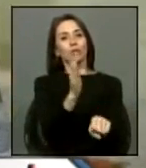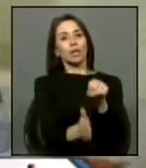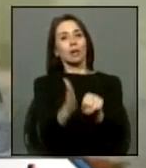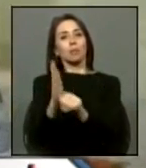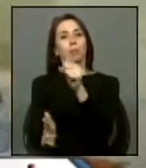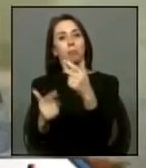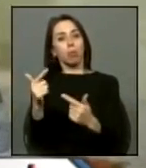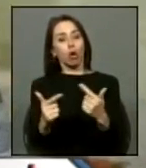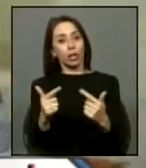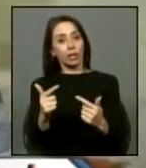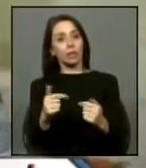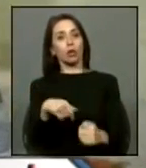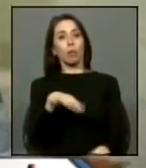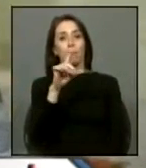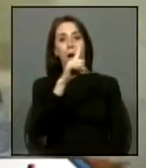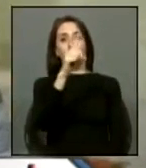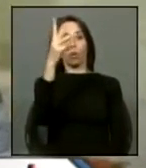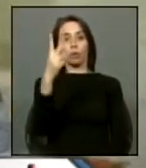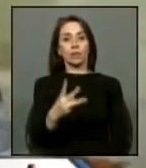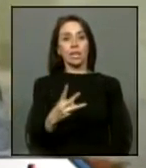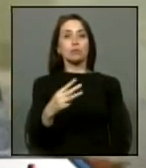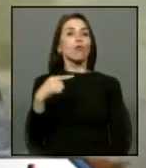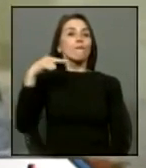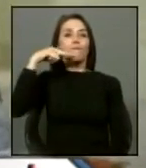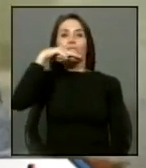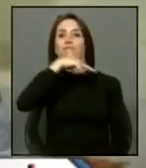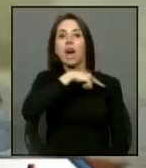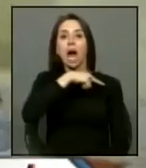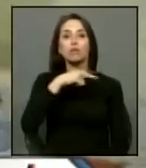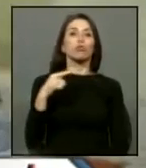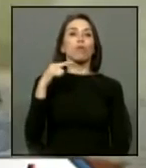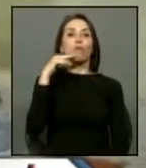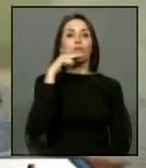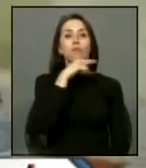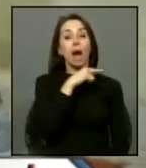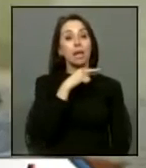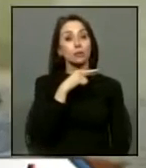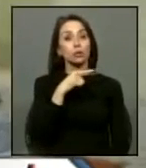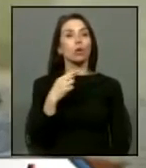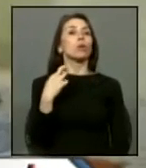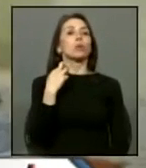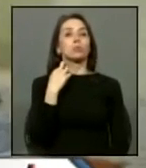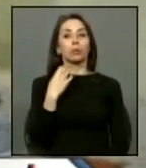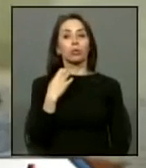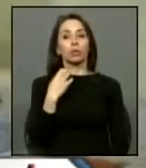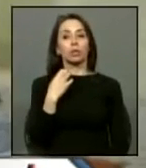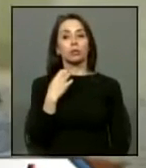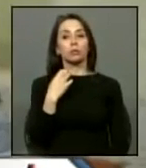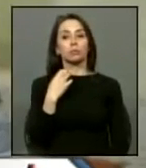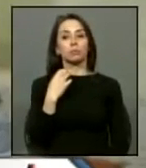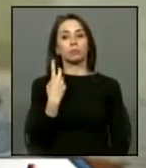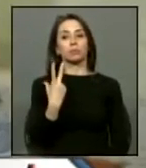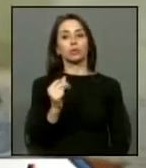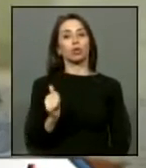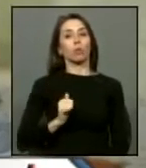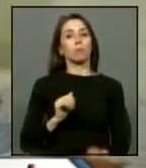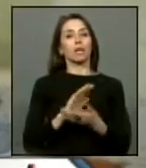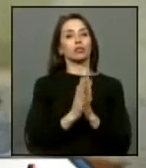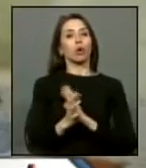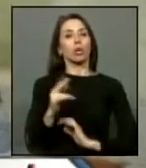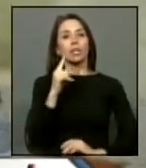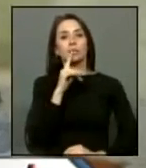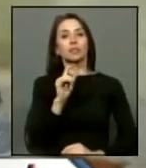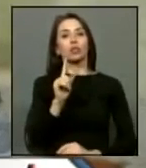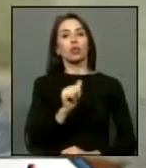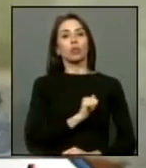determinando que más de un tercio eran falsos y eran falsos porque la verdad es que no habían cumplido con todos los requisitos con todos los